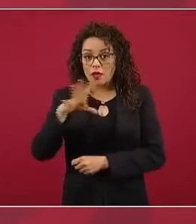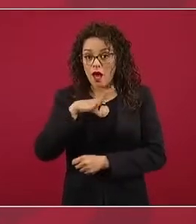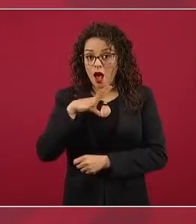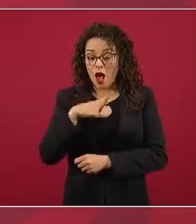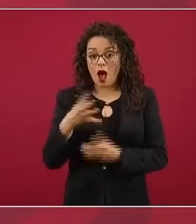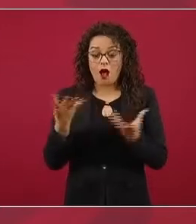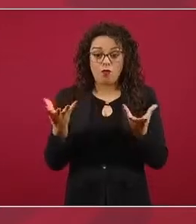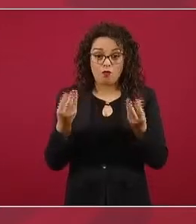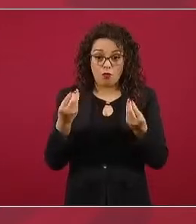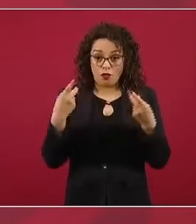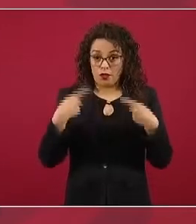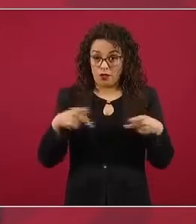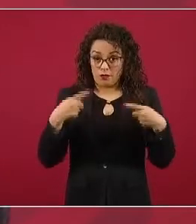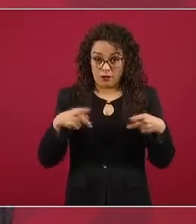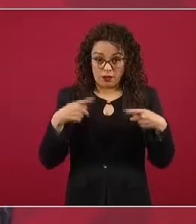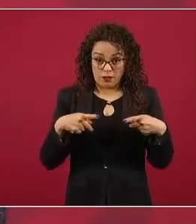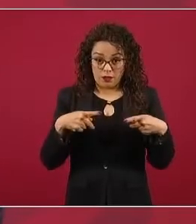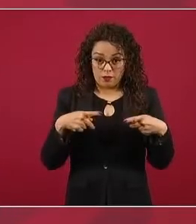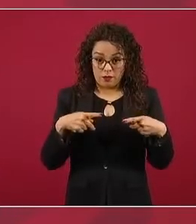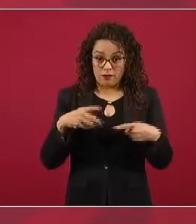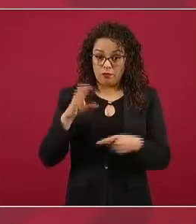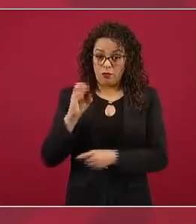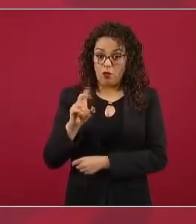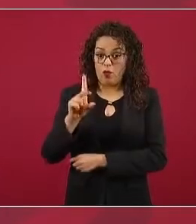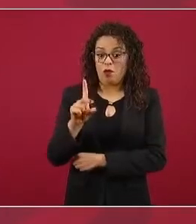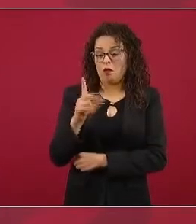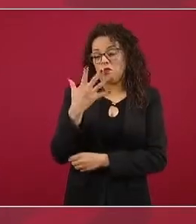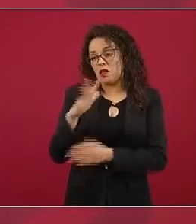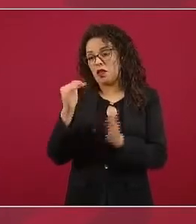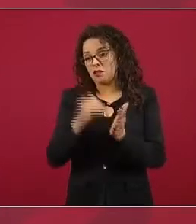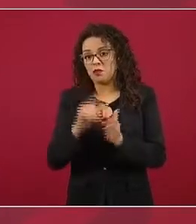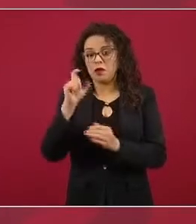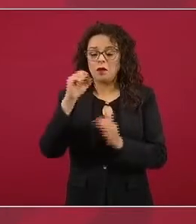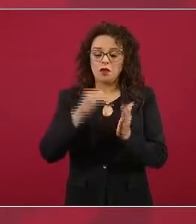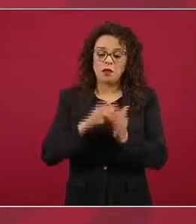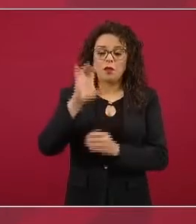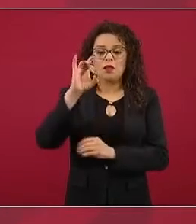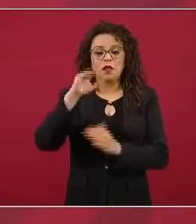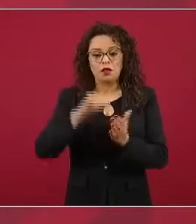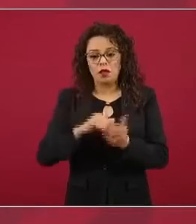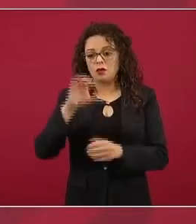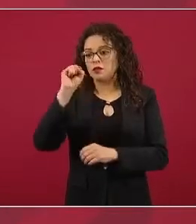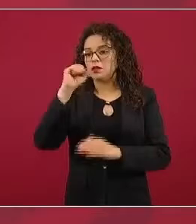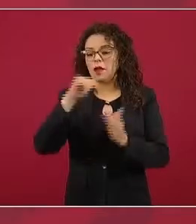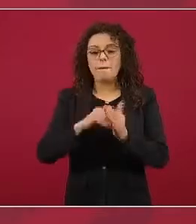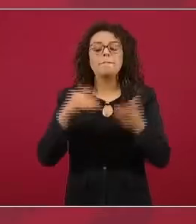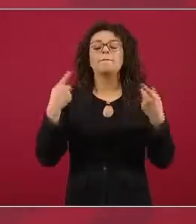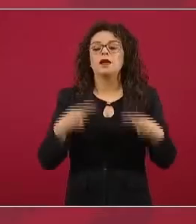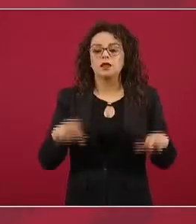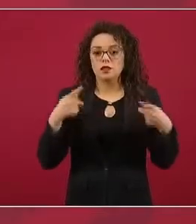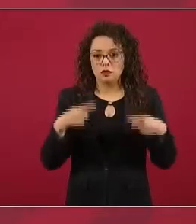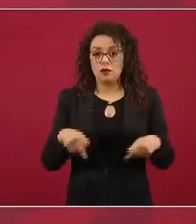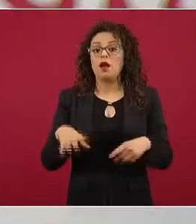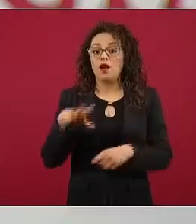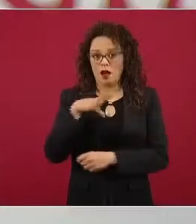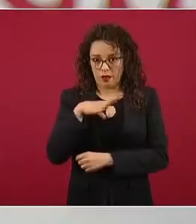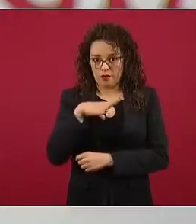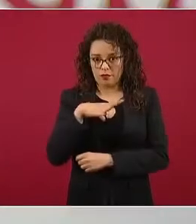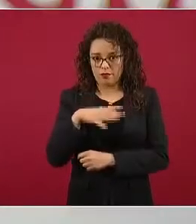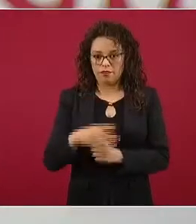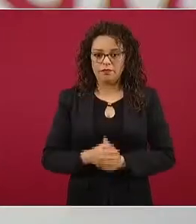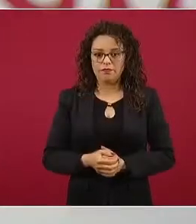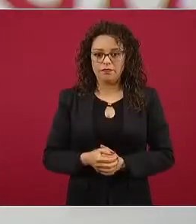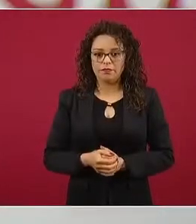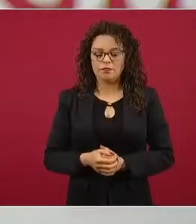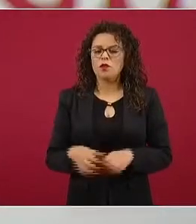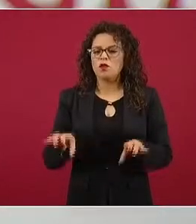personas o decenas de miles de personas, diez mil, veinte mil, treinta mil, sesenta mil personas. ¿Qué determina la cantidad de